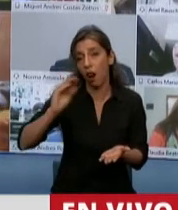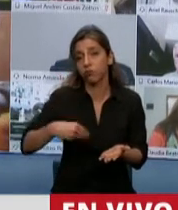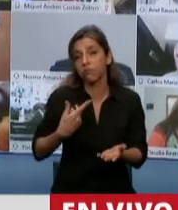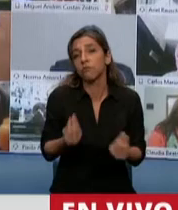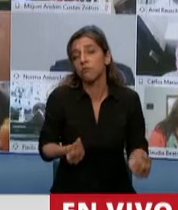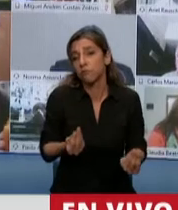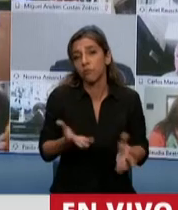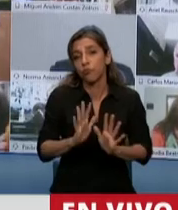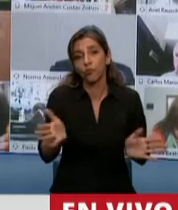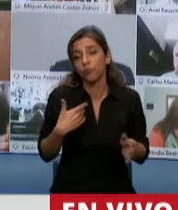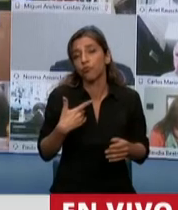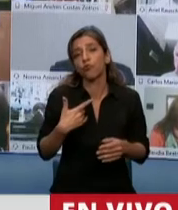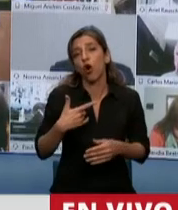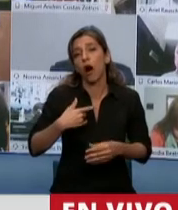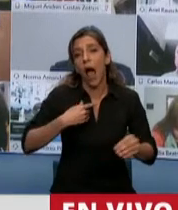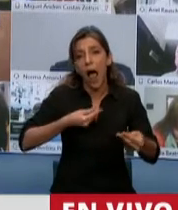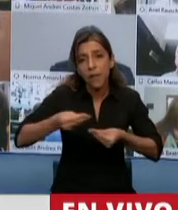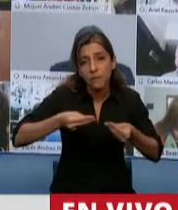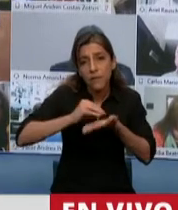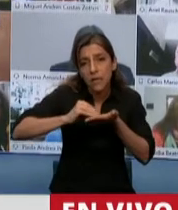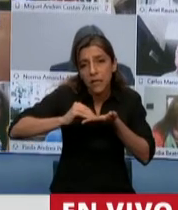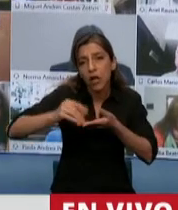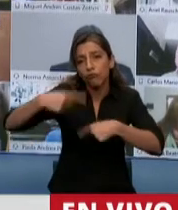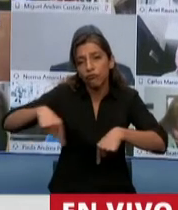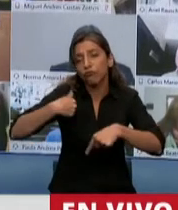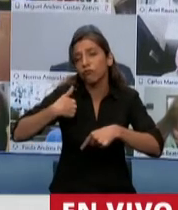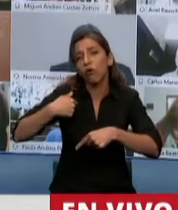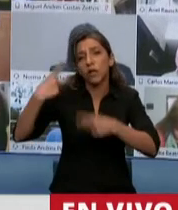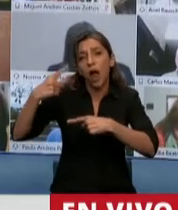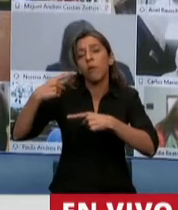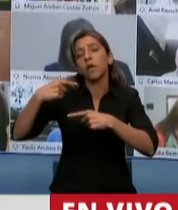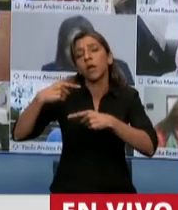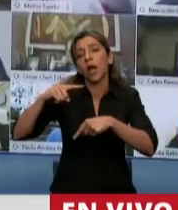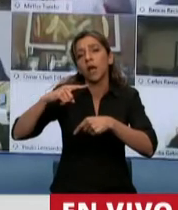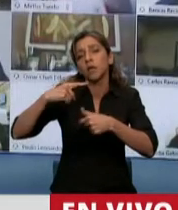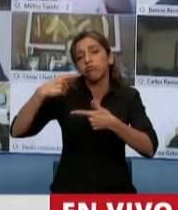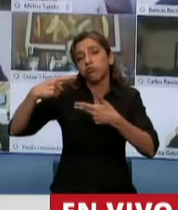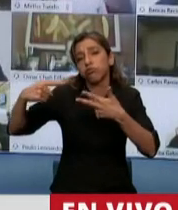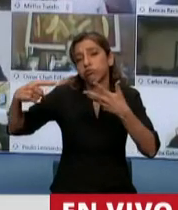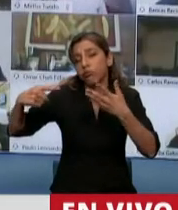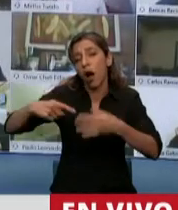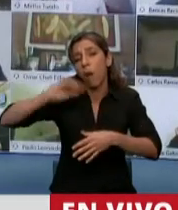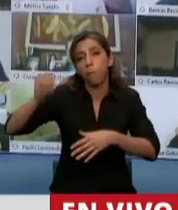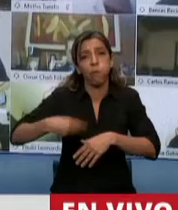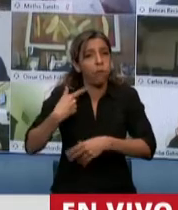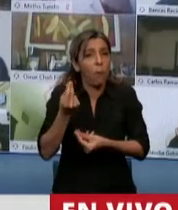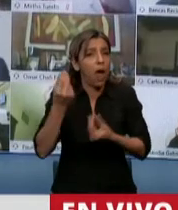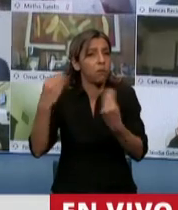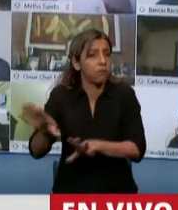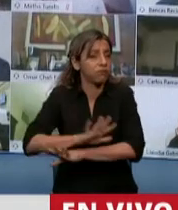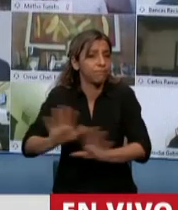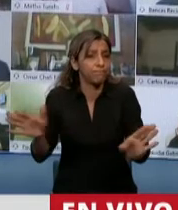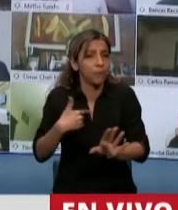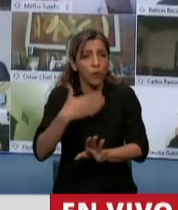de todo el operativo y hoy eso no va a ocurrir. El decomiso de la bodega o el pago en efectivo sobre lo que esa bodega